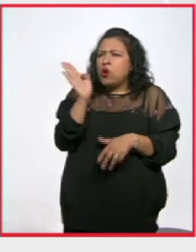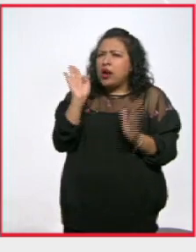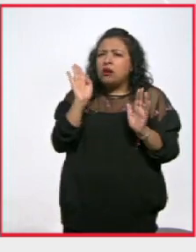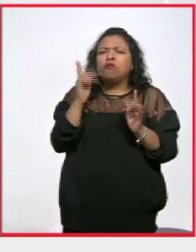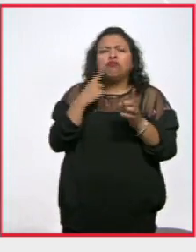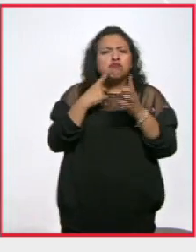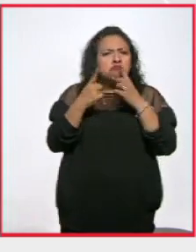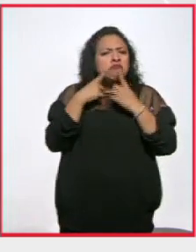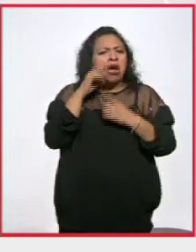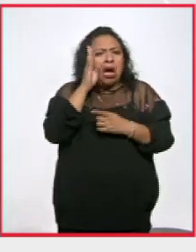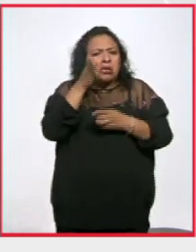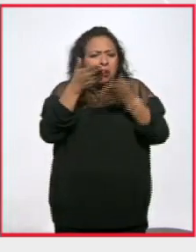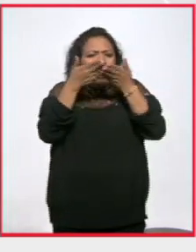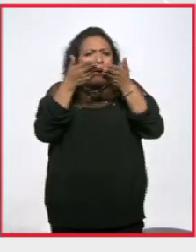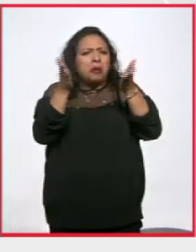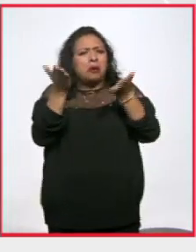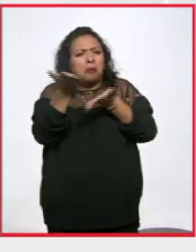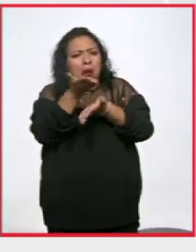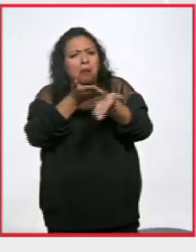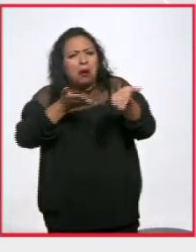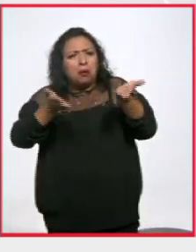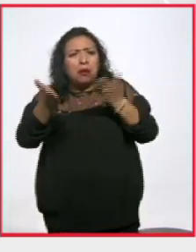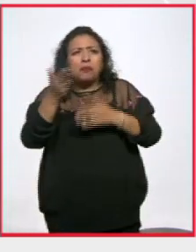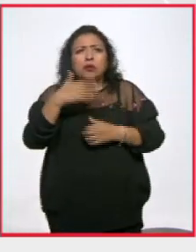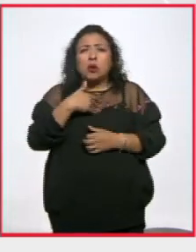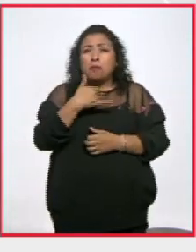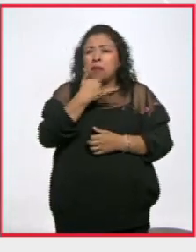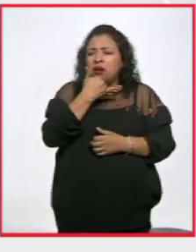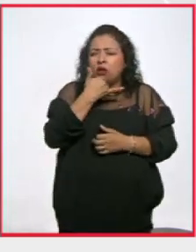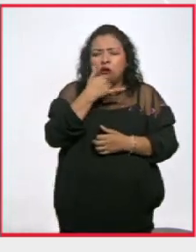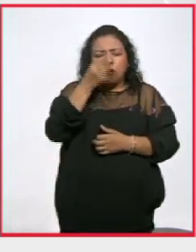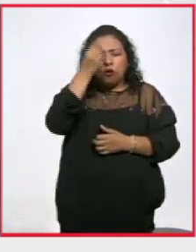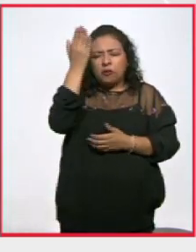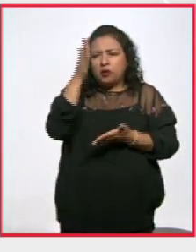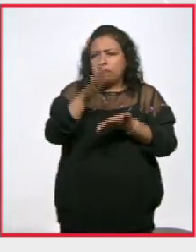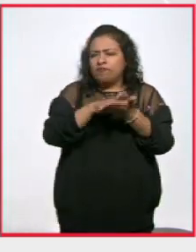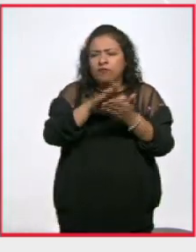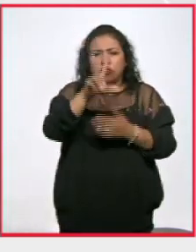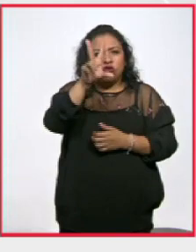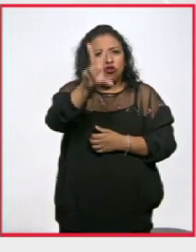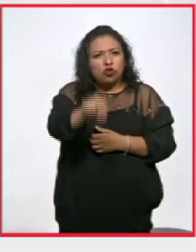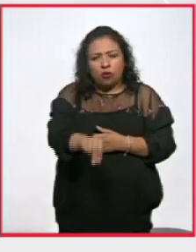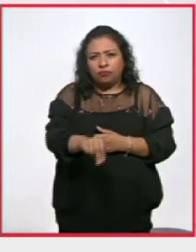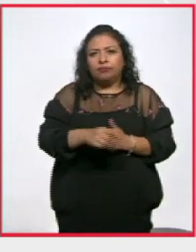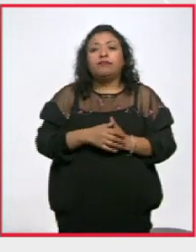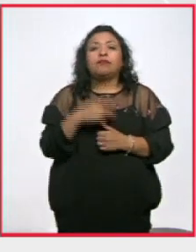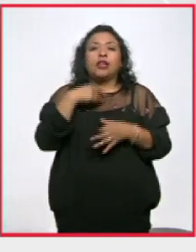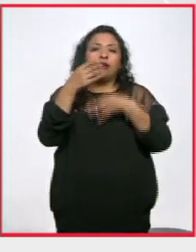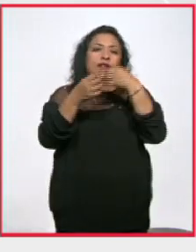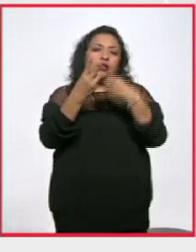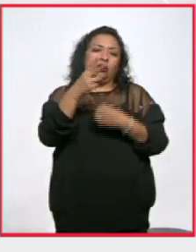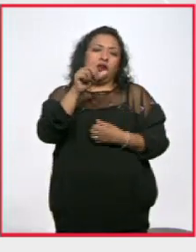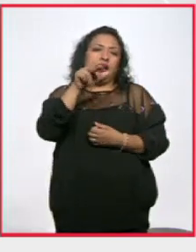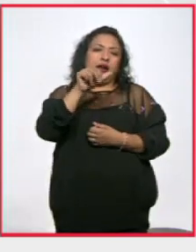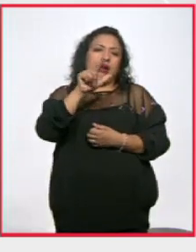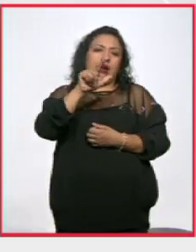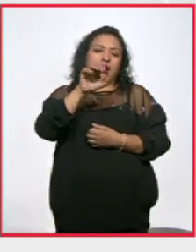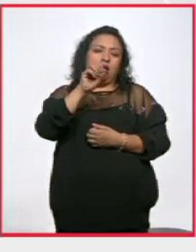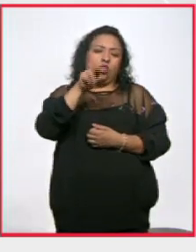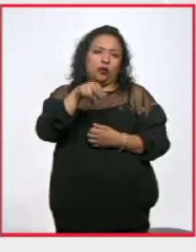dialogando con nosotros. Ni perdón ni olvido, al caso Ayotzinapa. Para Noticias 22, Ana León.